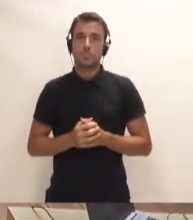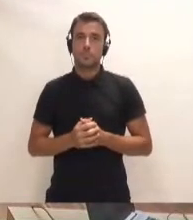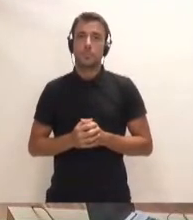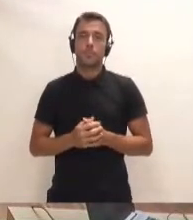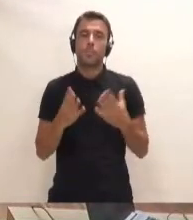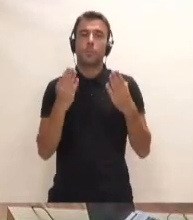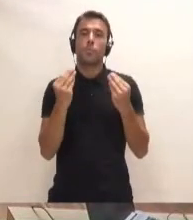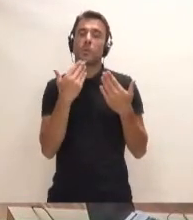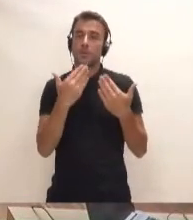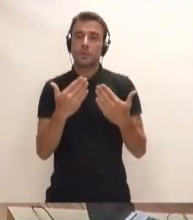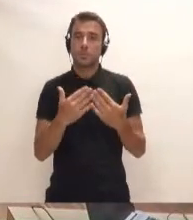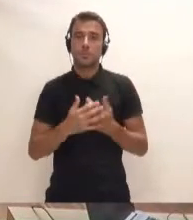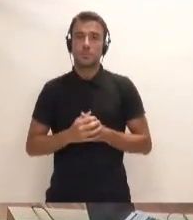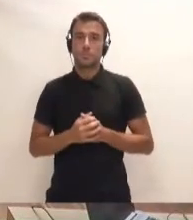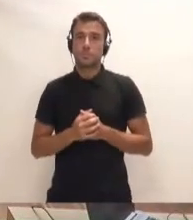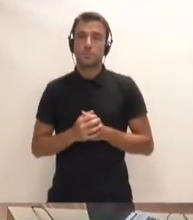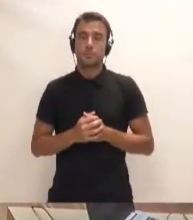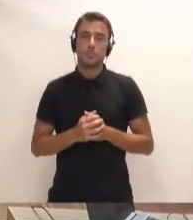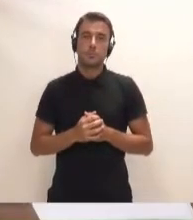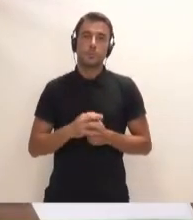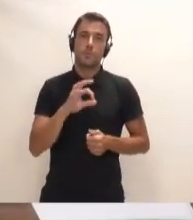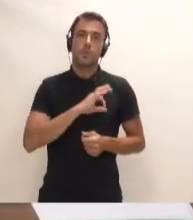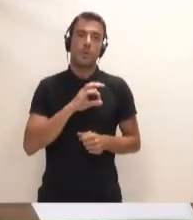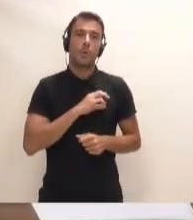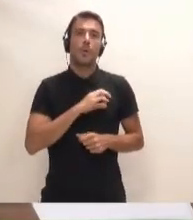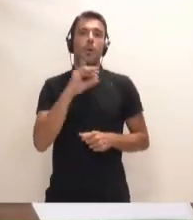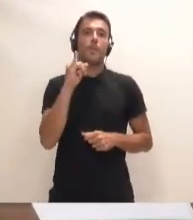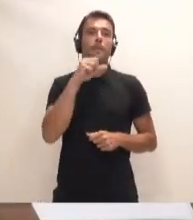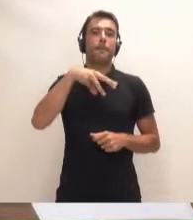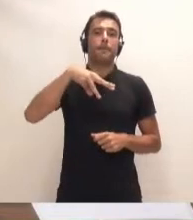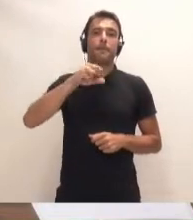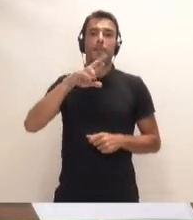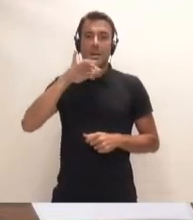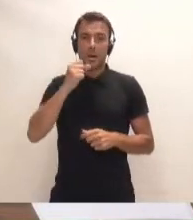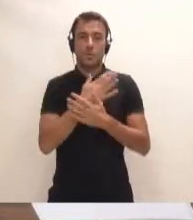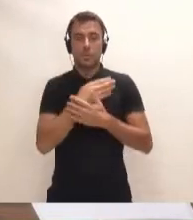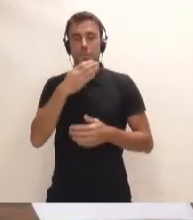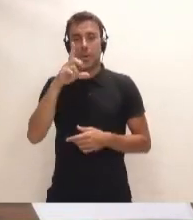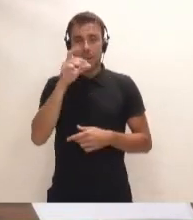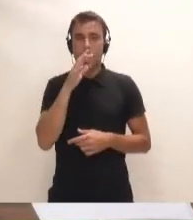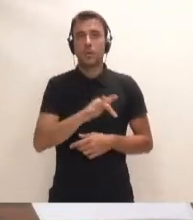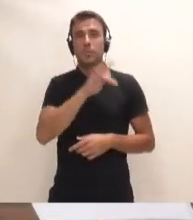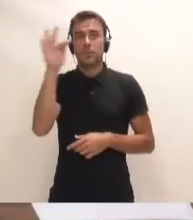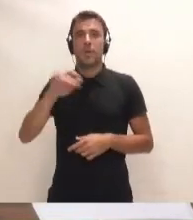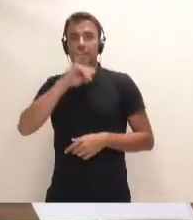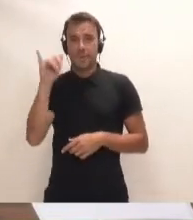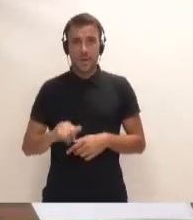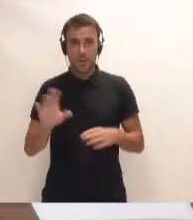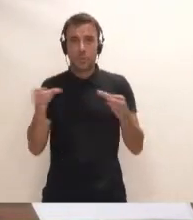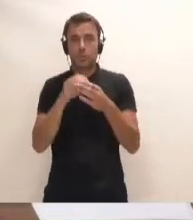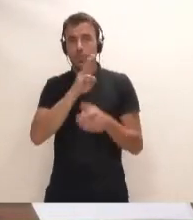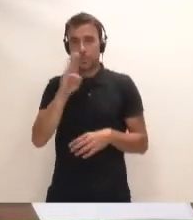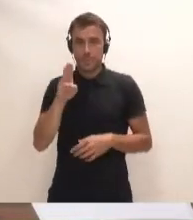Muchas gracias, doña María José Velda. Vamos a continuar con doña Zayda. Tiene la palabra, Grupo